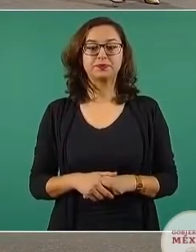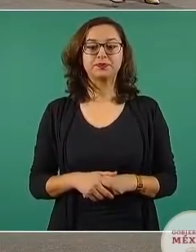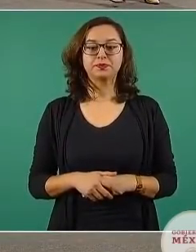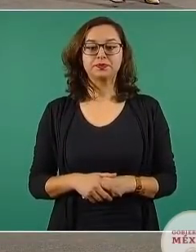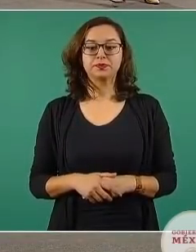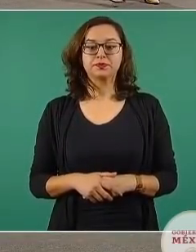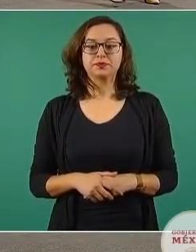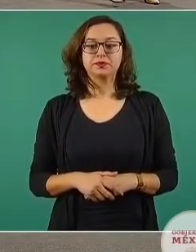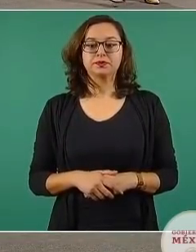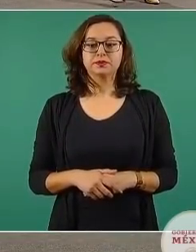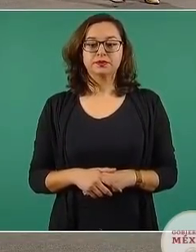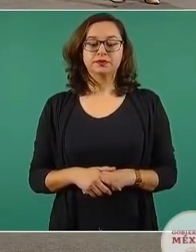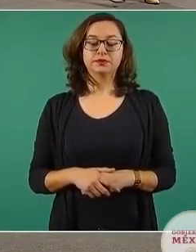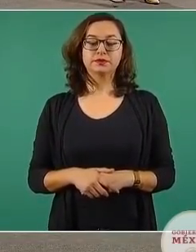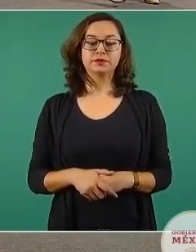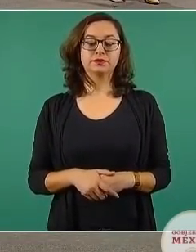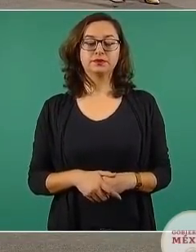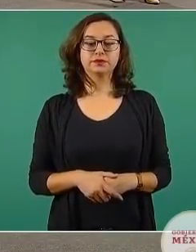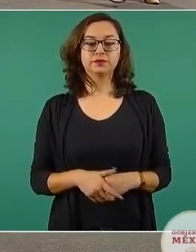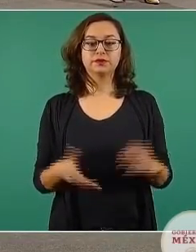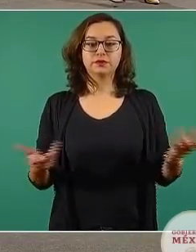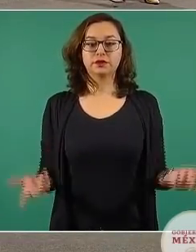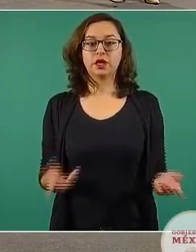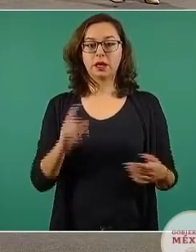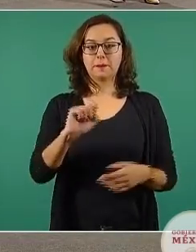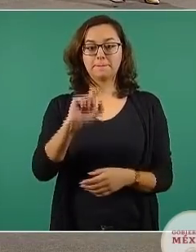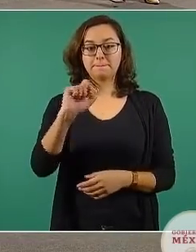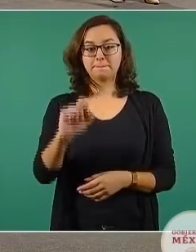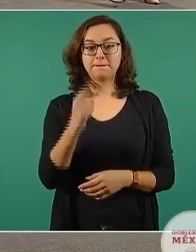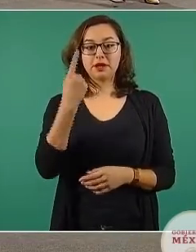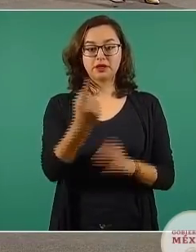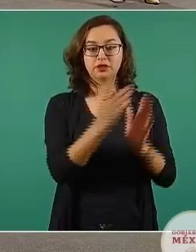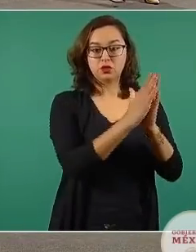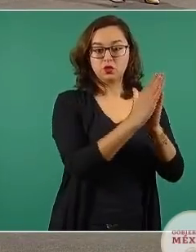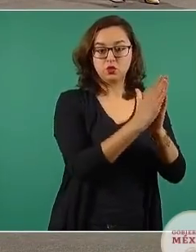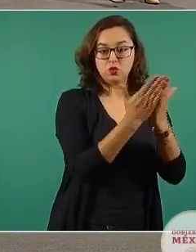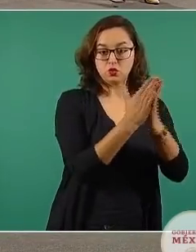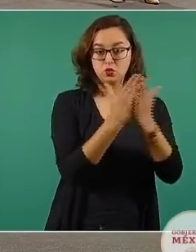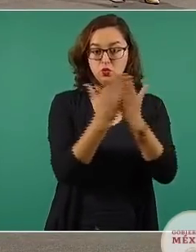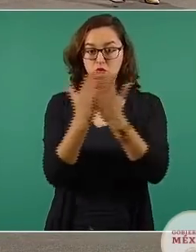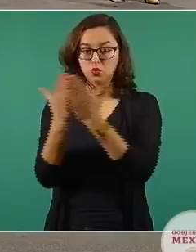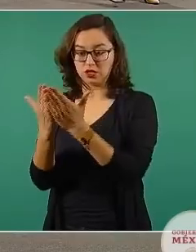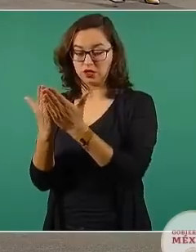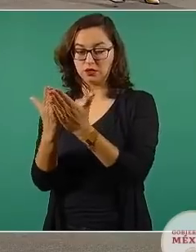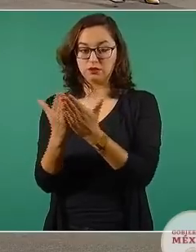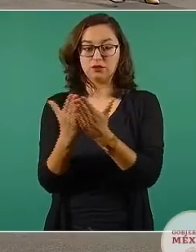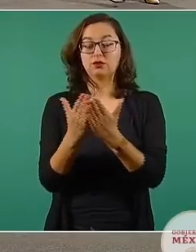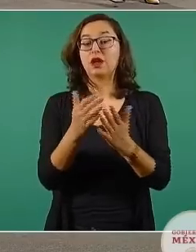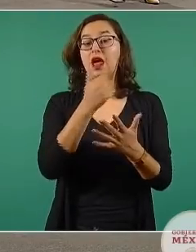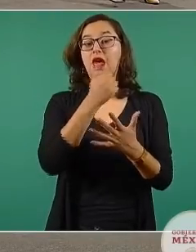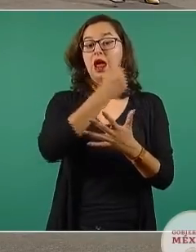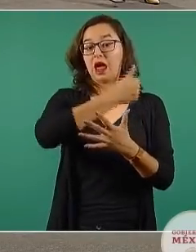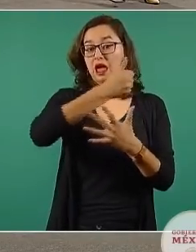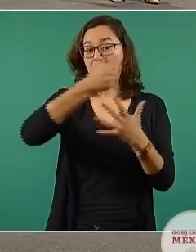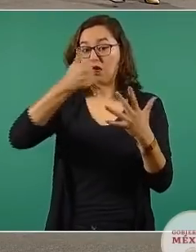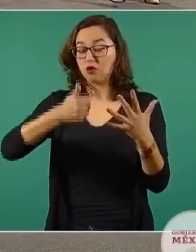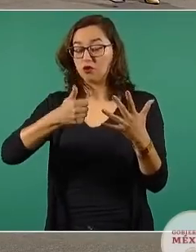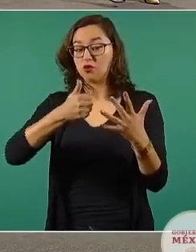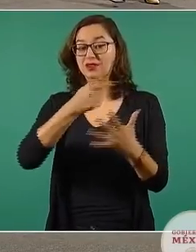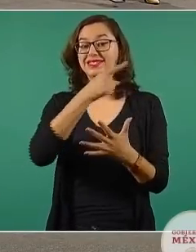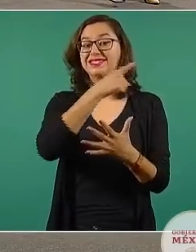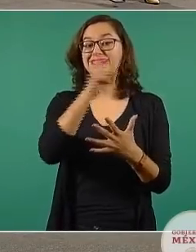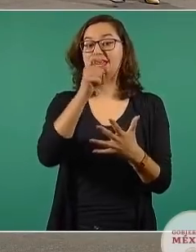consiste en, como les decía, 21 títulos de 100 mil ejemplares cada uno. Fue